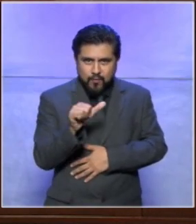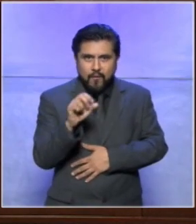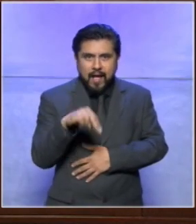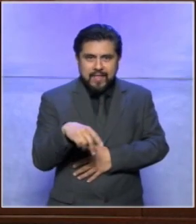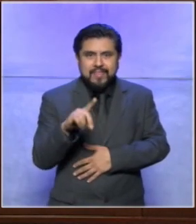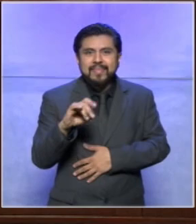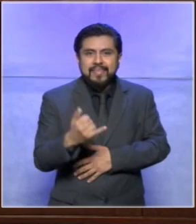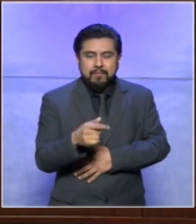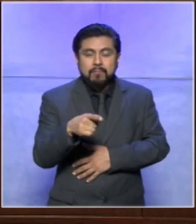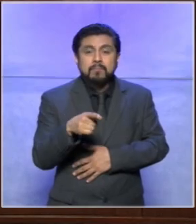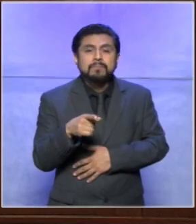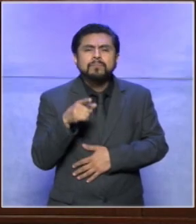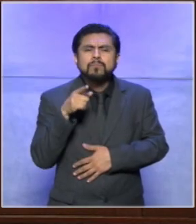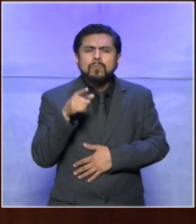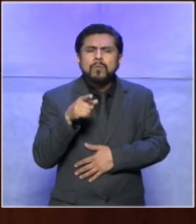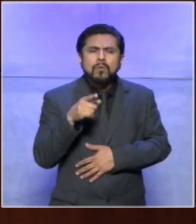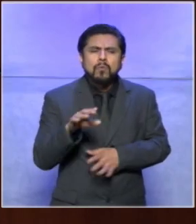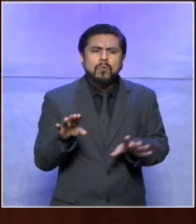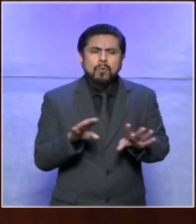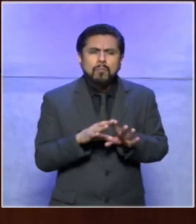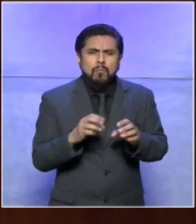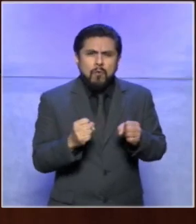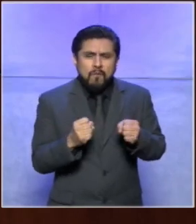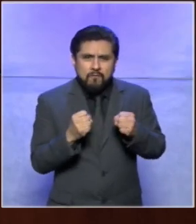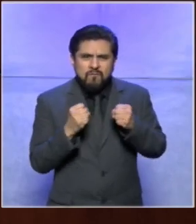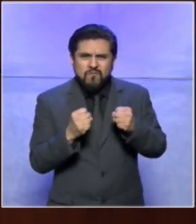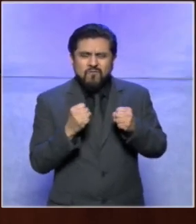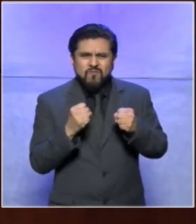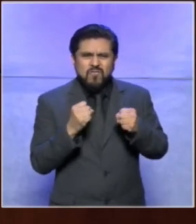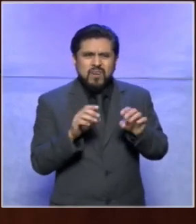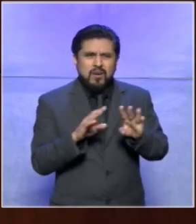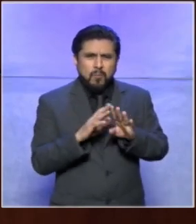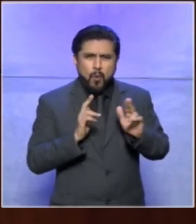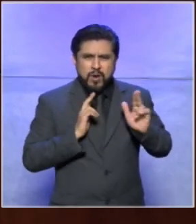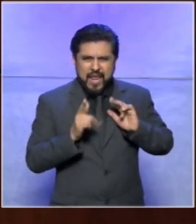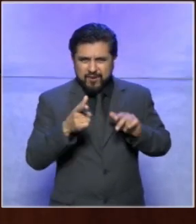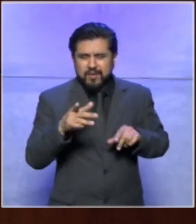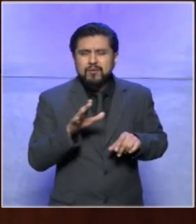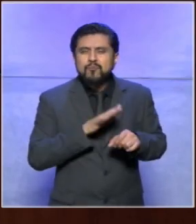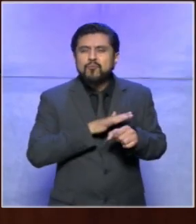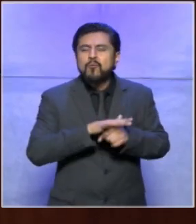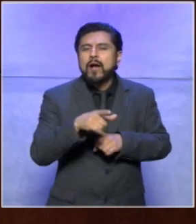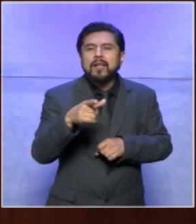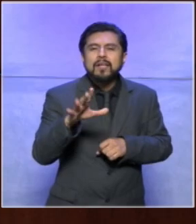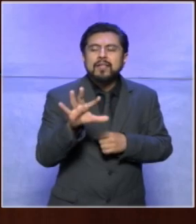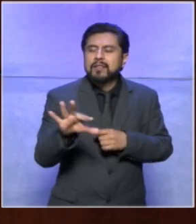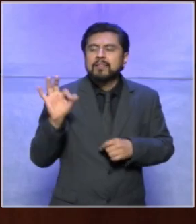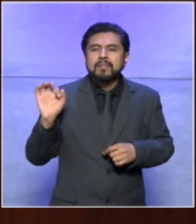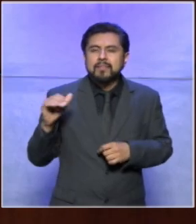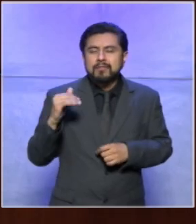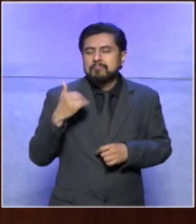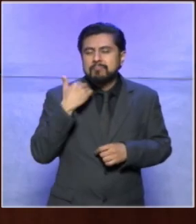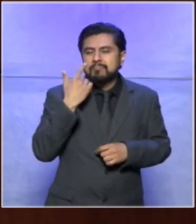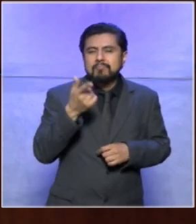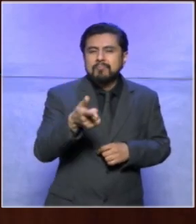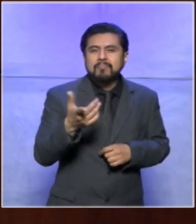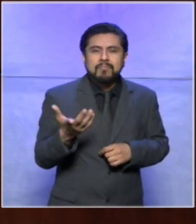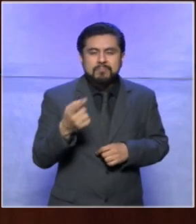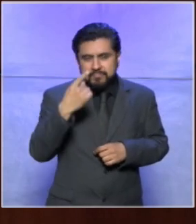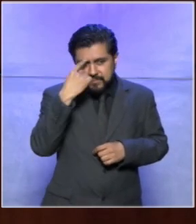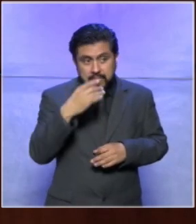andy si tuvieras un superpoder ese superpoder cuál sería para que todas y todos los niños